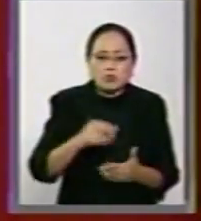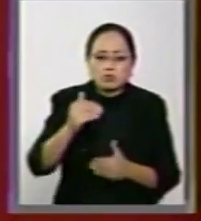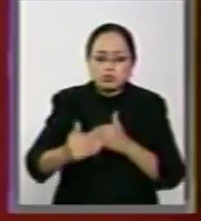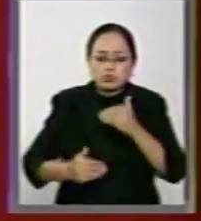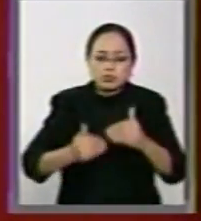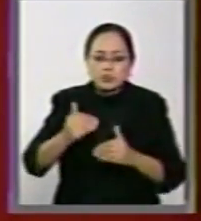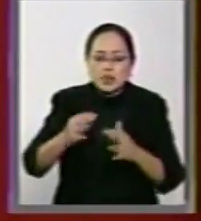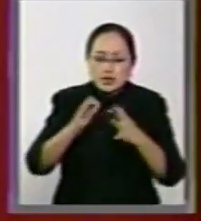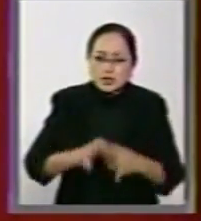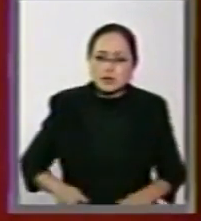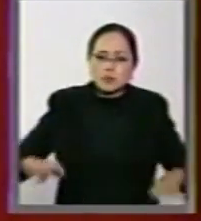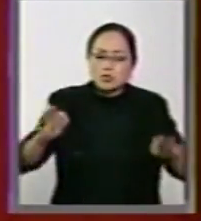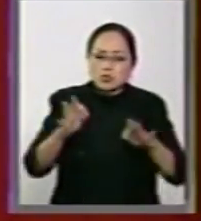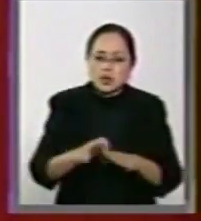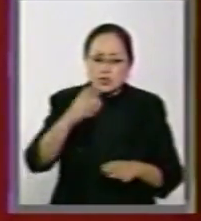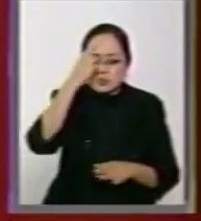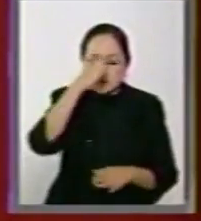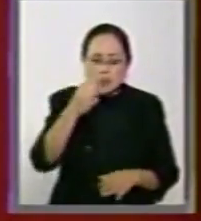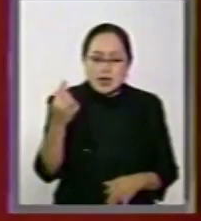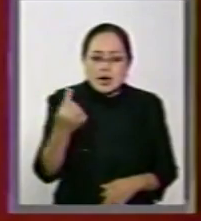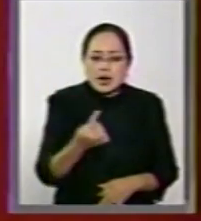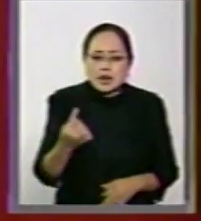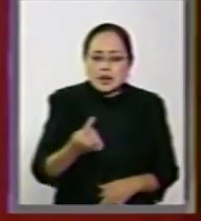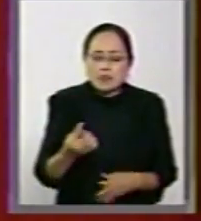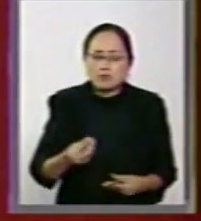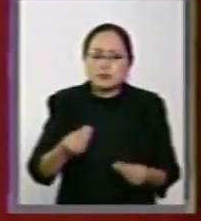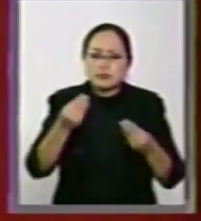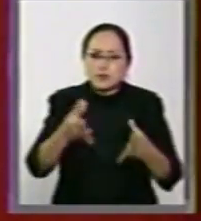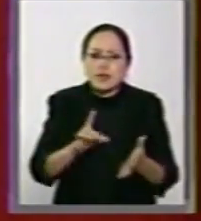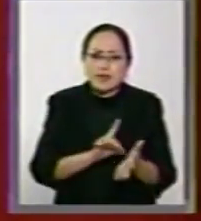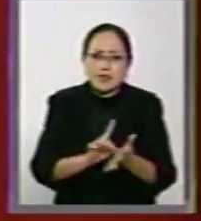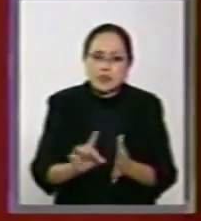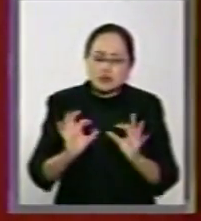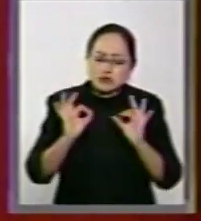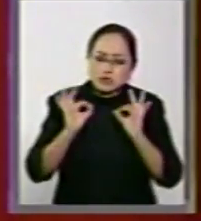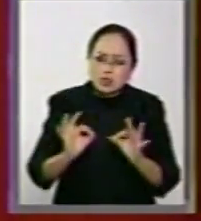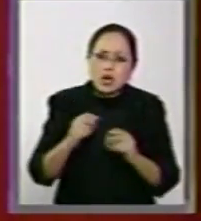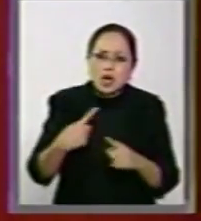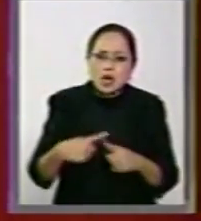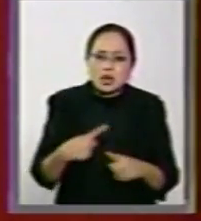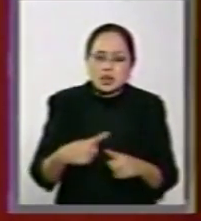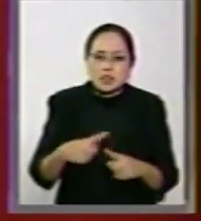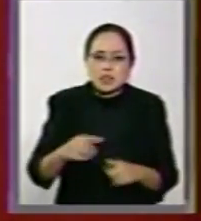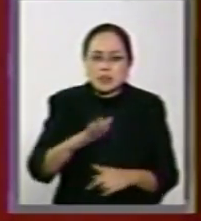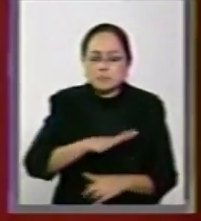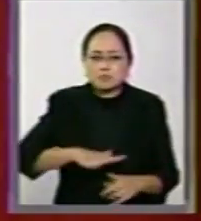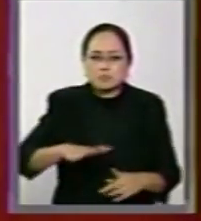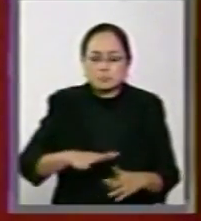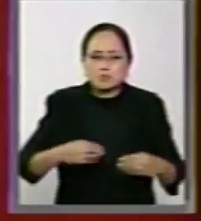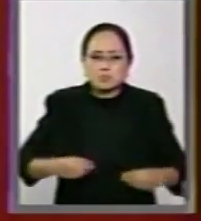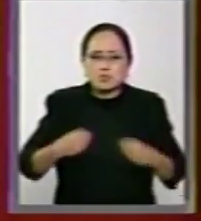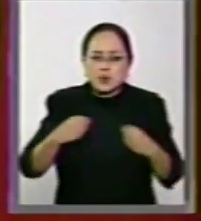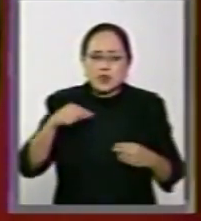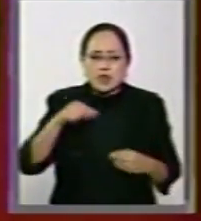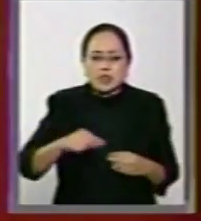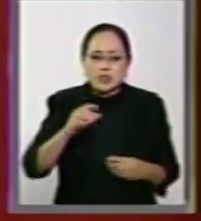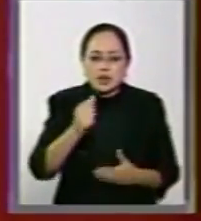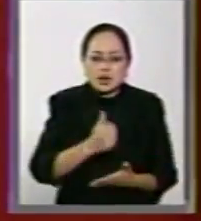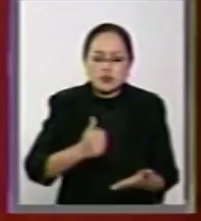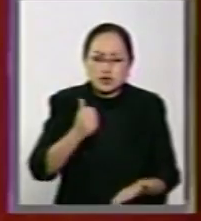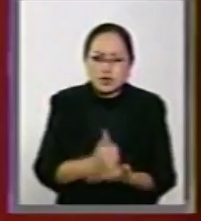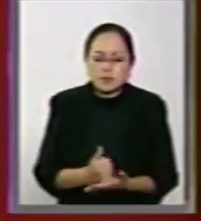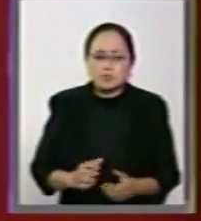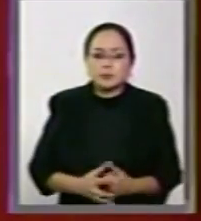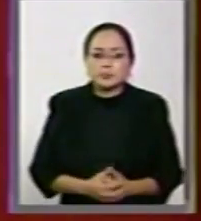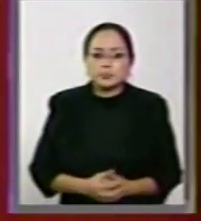para darles los derechos plenos a quienes habitan en esta ciudad. Yo nací aquí en el Distrito Federal,